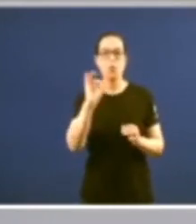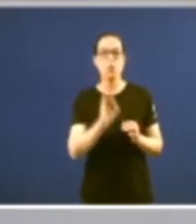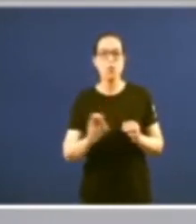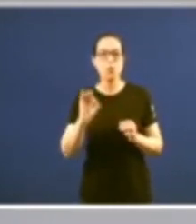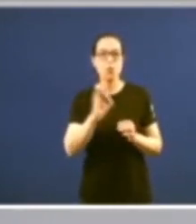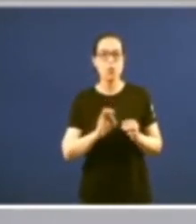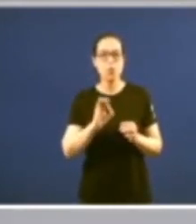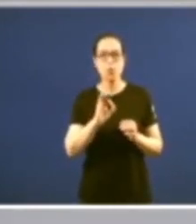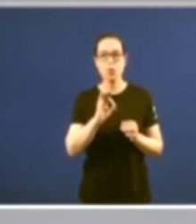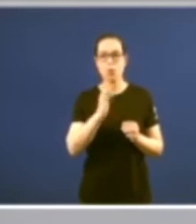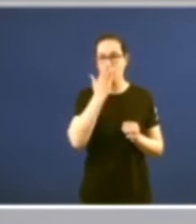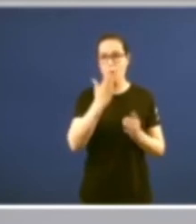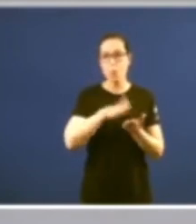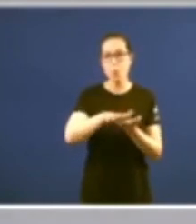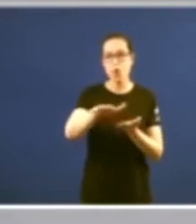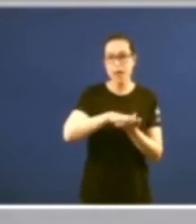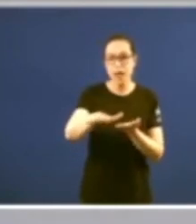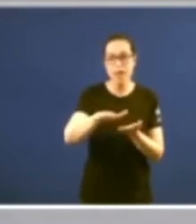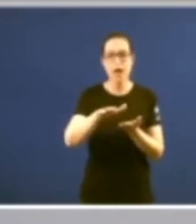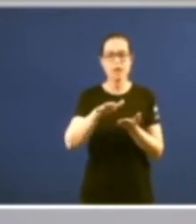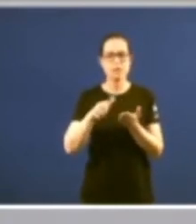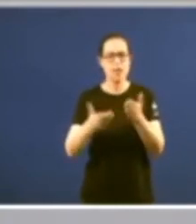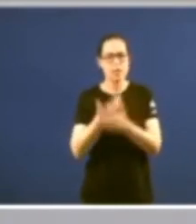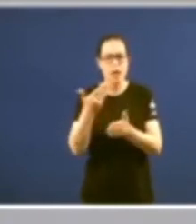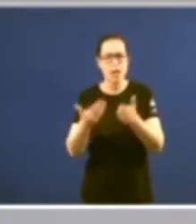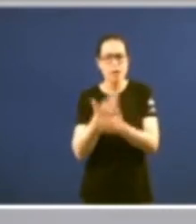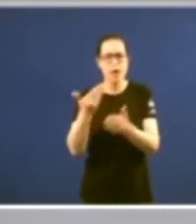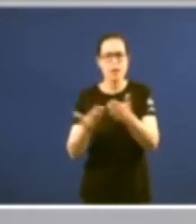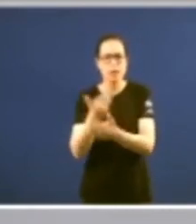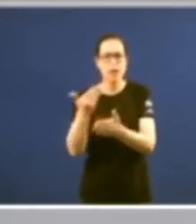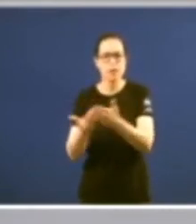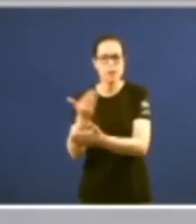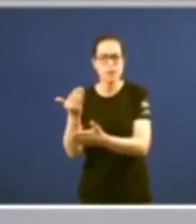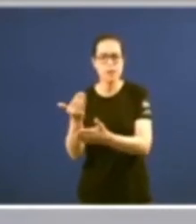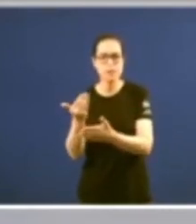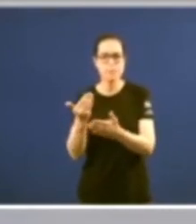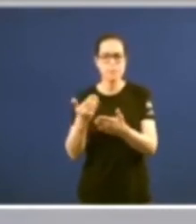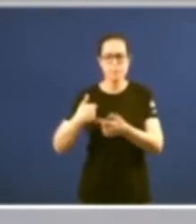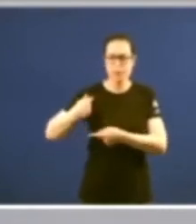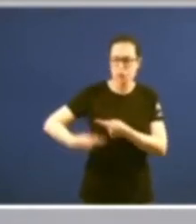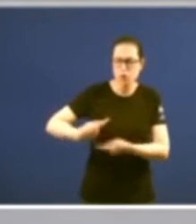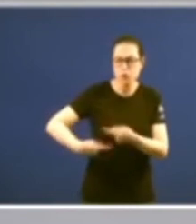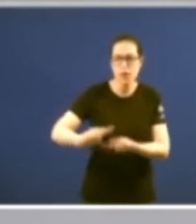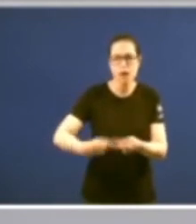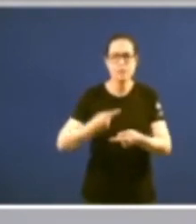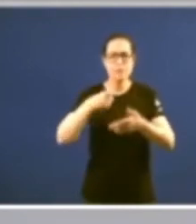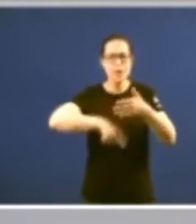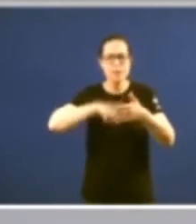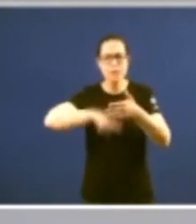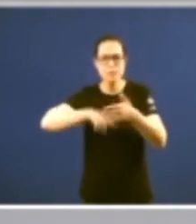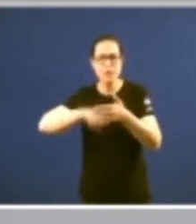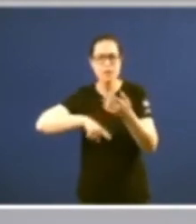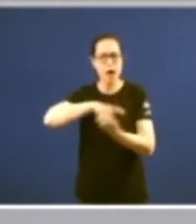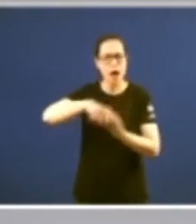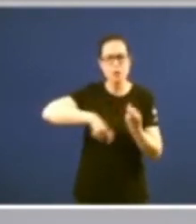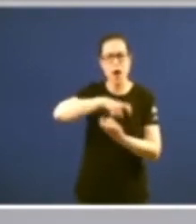que de forma continuada e constante diariamente todos os días de todos os meses e todos os